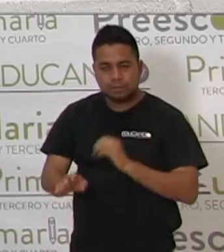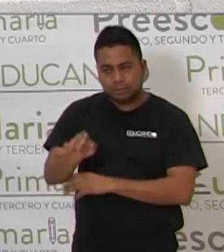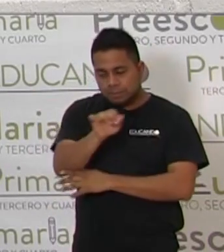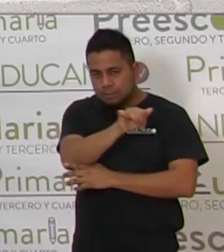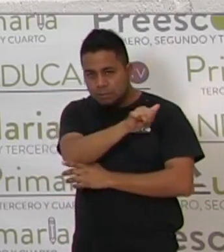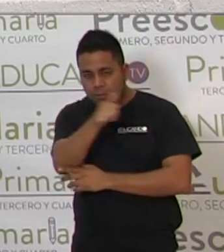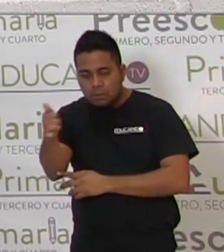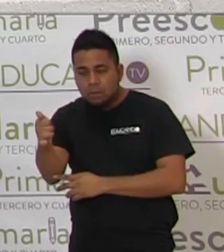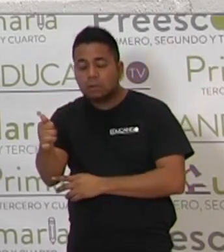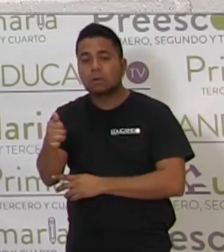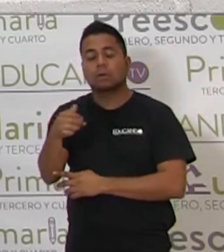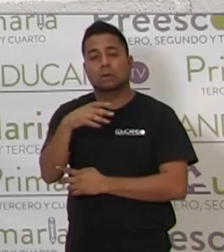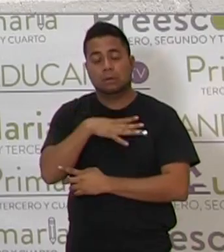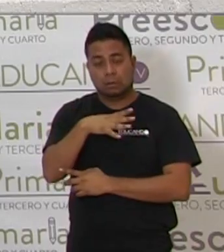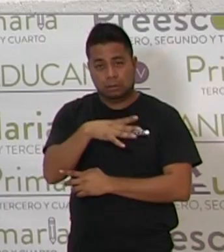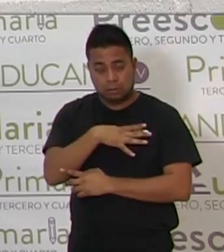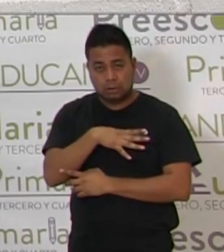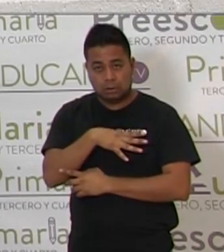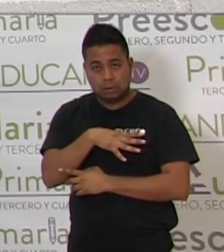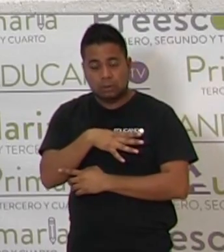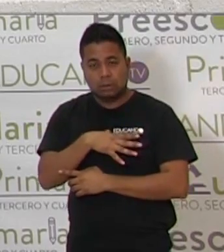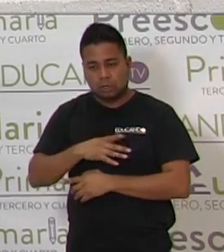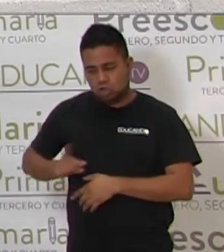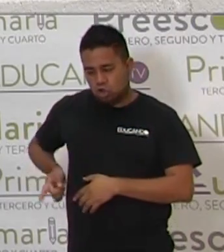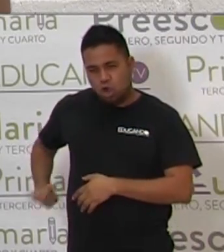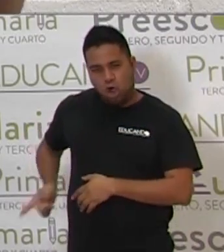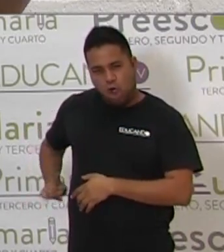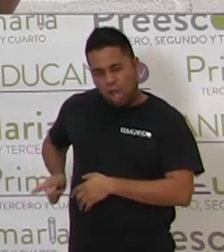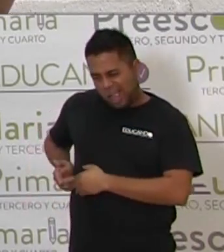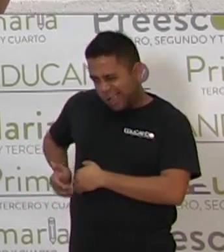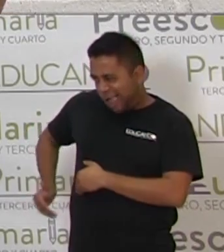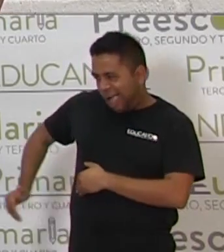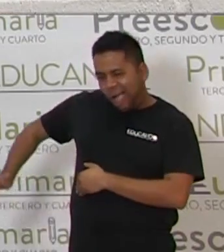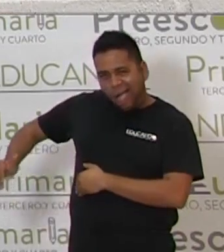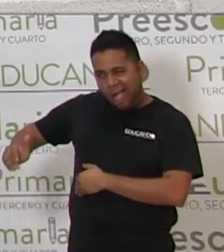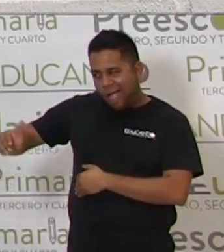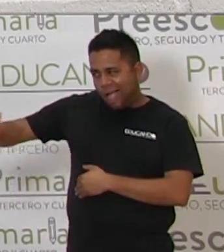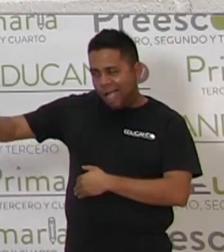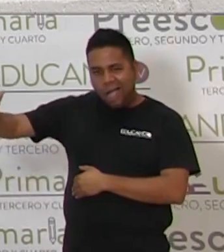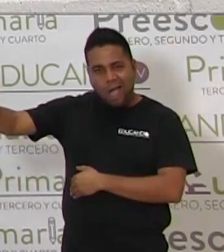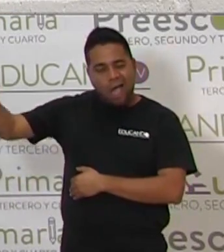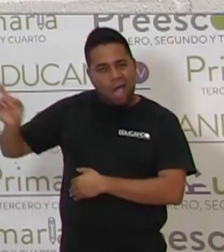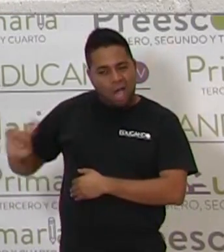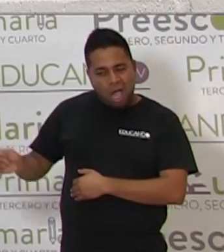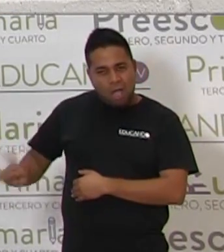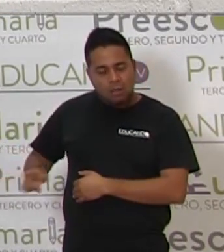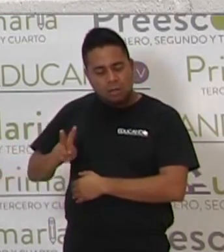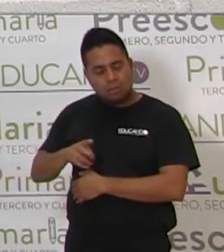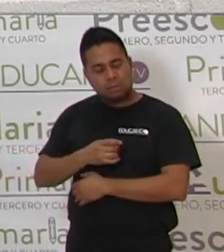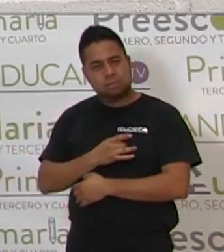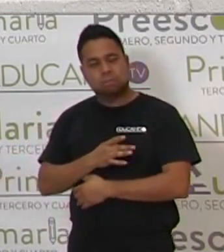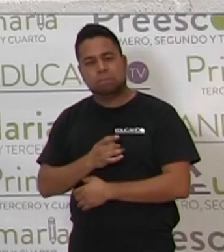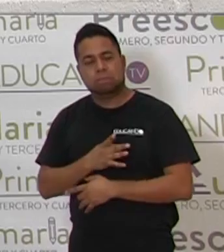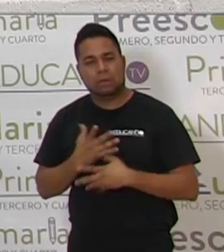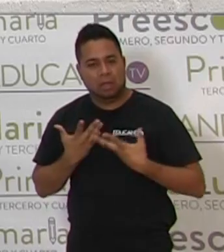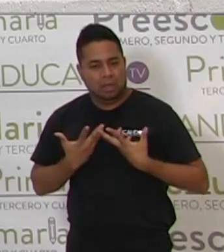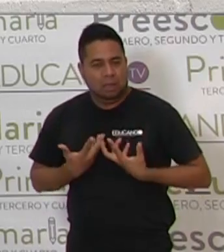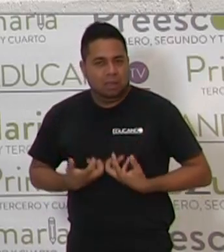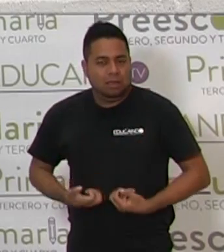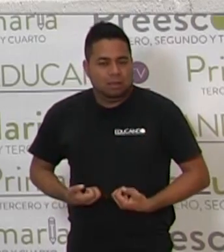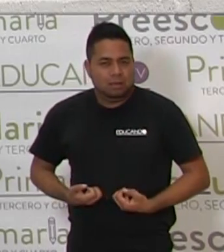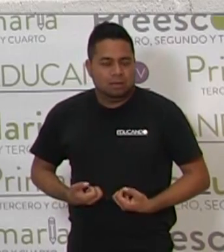Y otros una enorme cola, así, imagínate, larga, larga. ¡Qué susto!